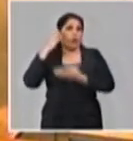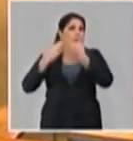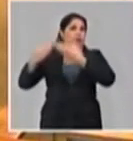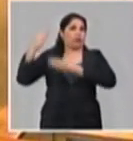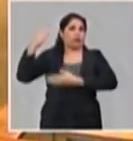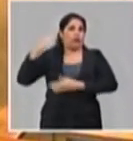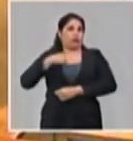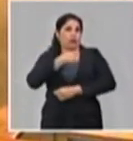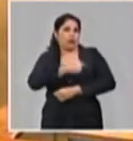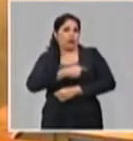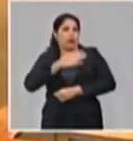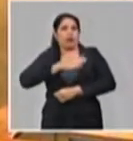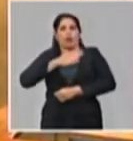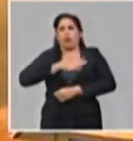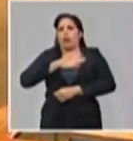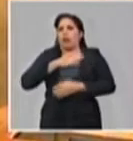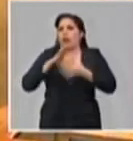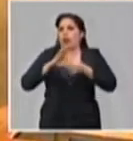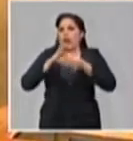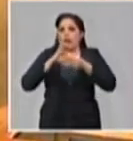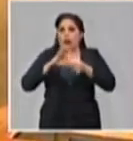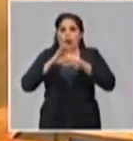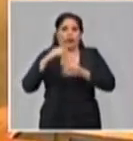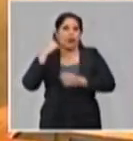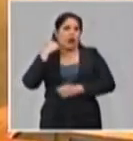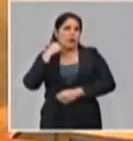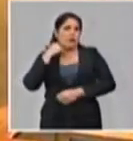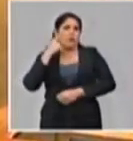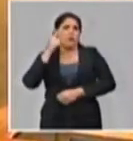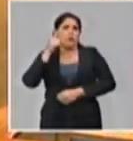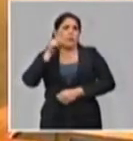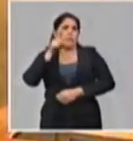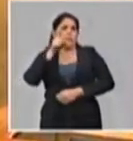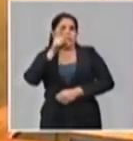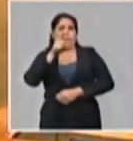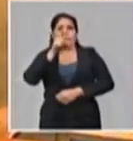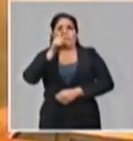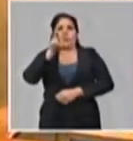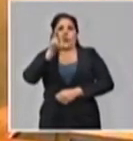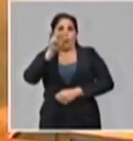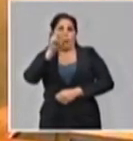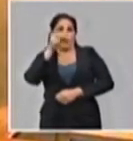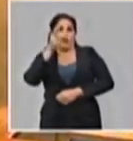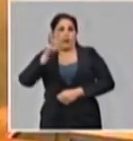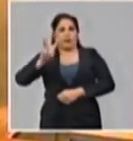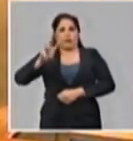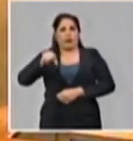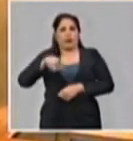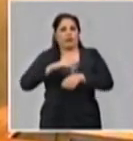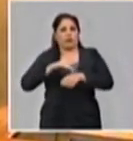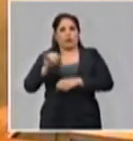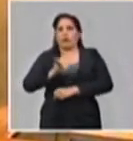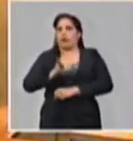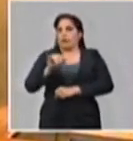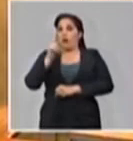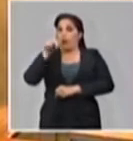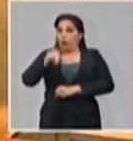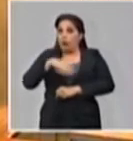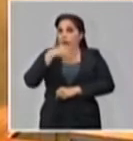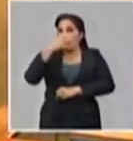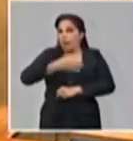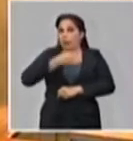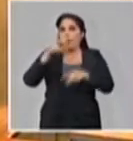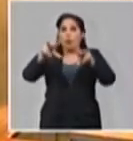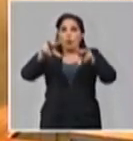que se afectó en el año 2003. Ahora estamos hablando